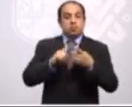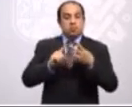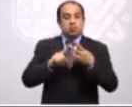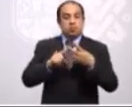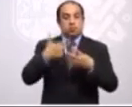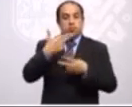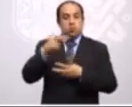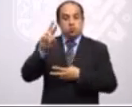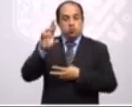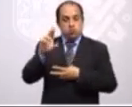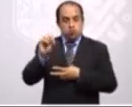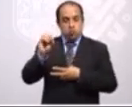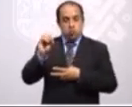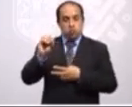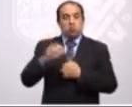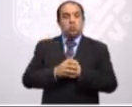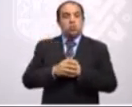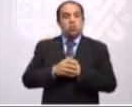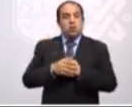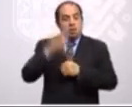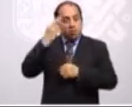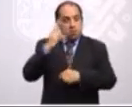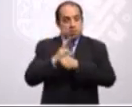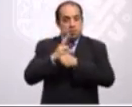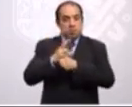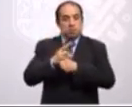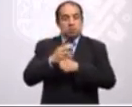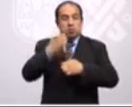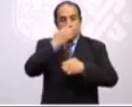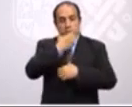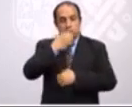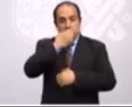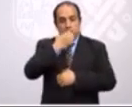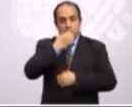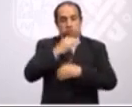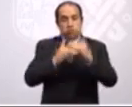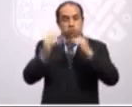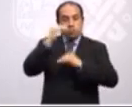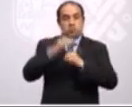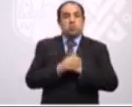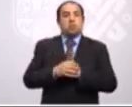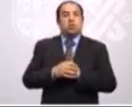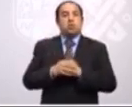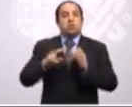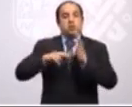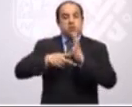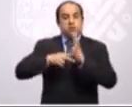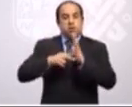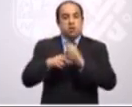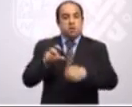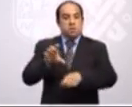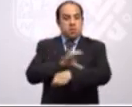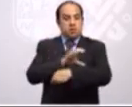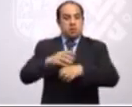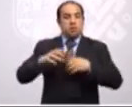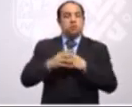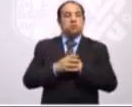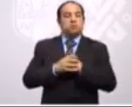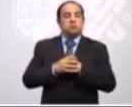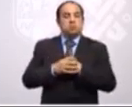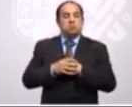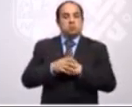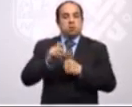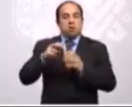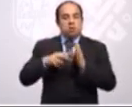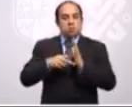Espinosa, director de la Escuela Superior de Ingeniería Mecánica y Eléctrica del IPN. El maestro en administración